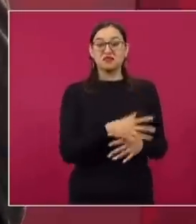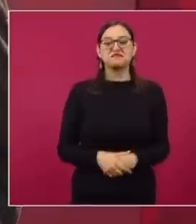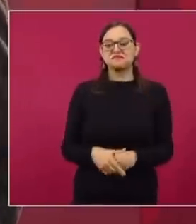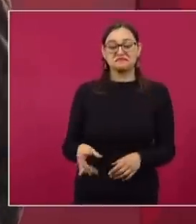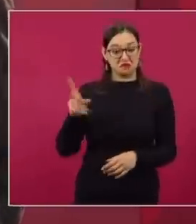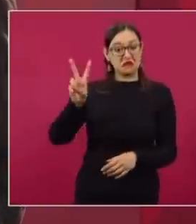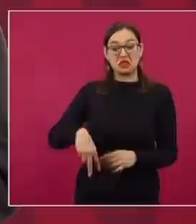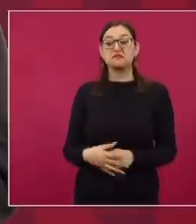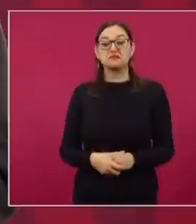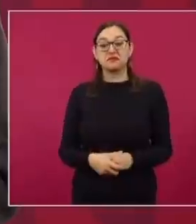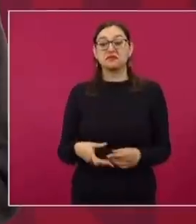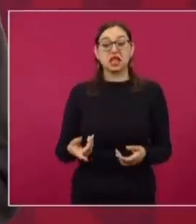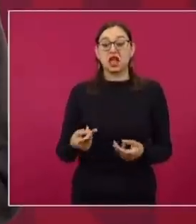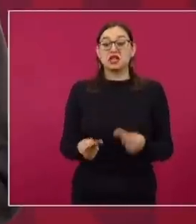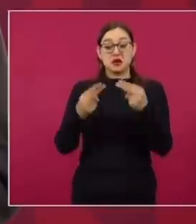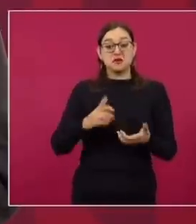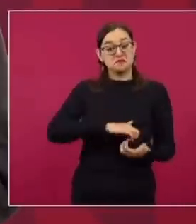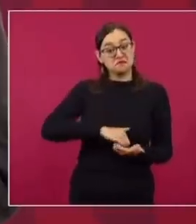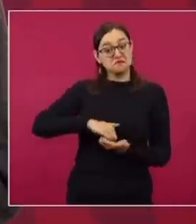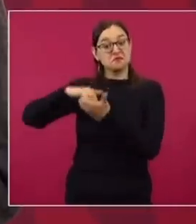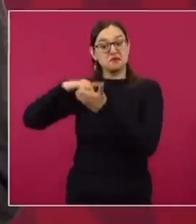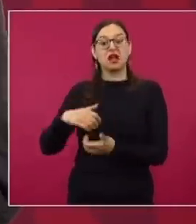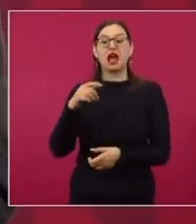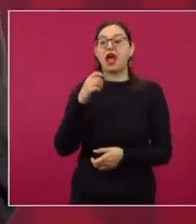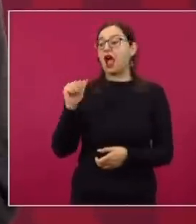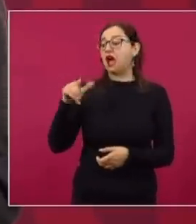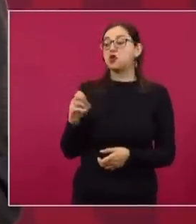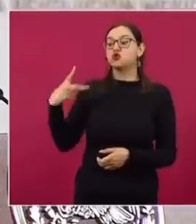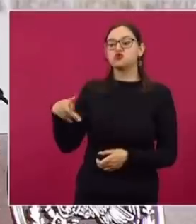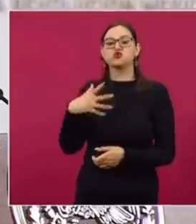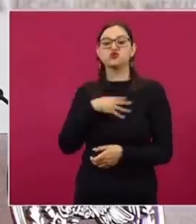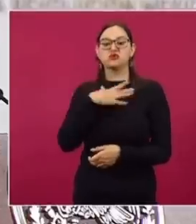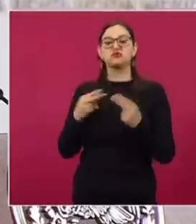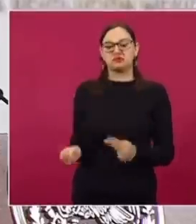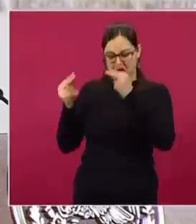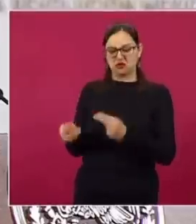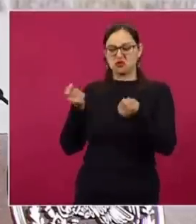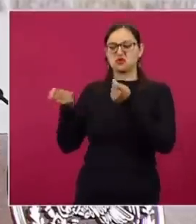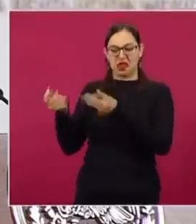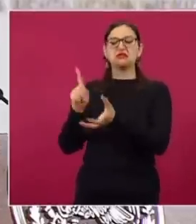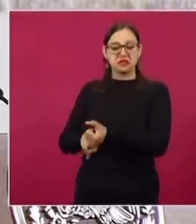gobierno manejaban el negocio de las grúas para el tránsito.